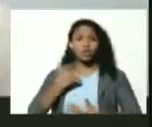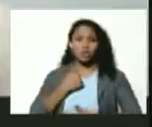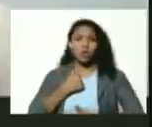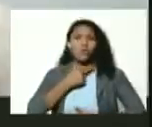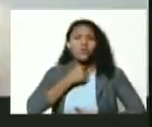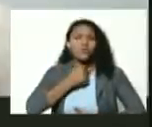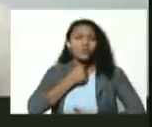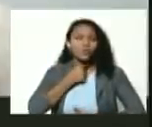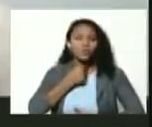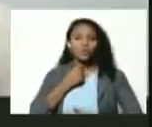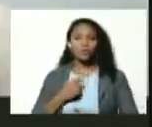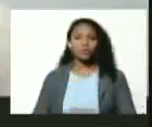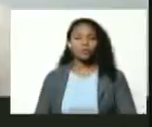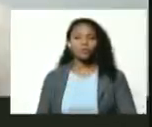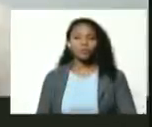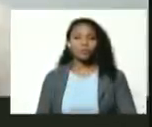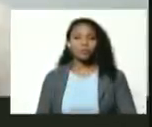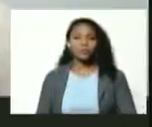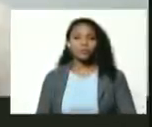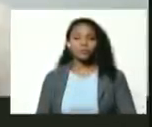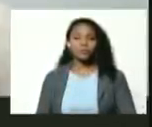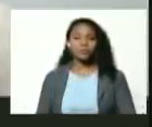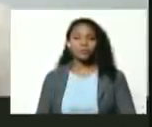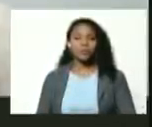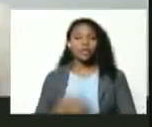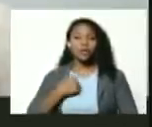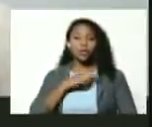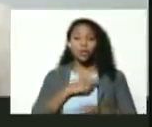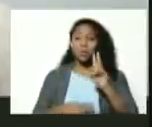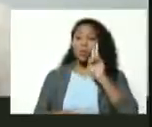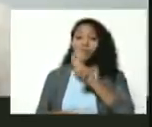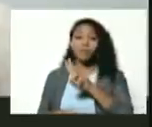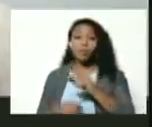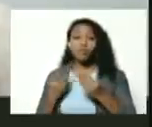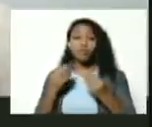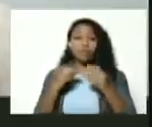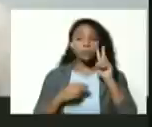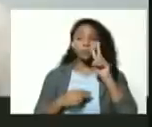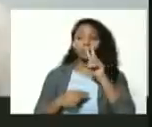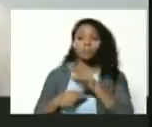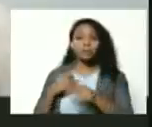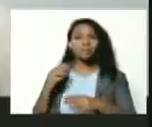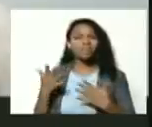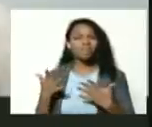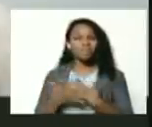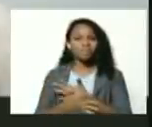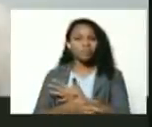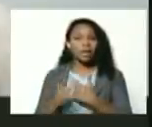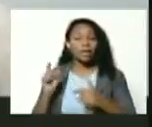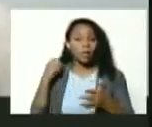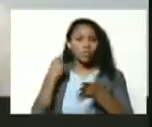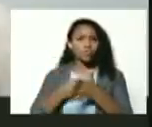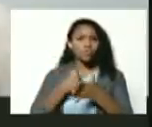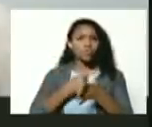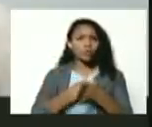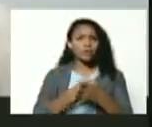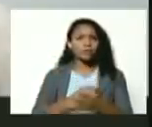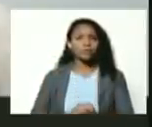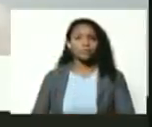y hemos visto muchas perspectivas respecto a estas luchas y